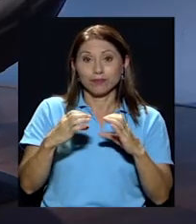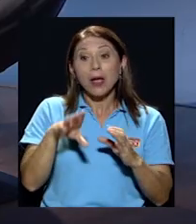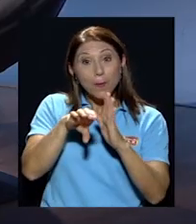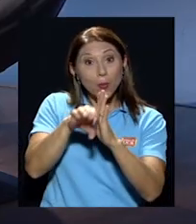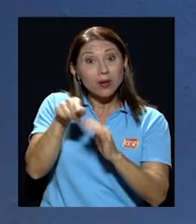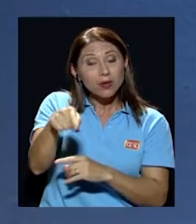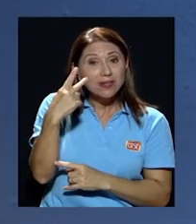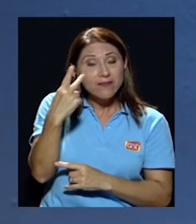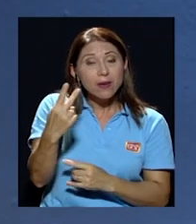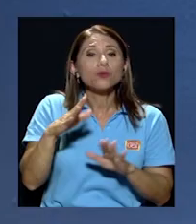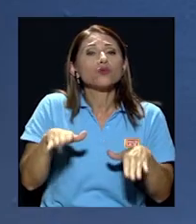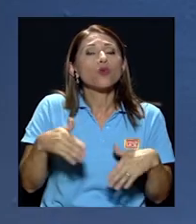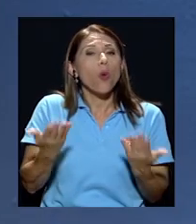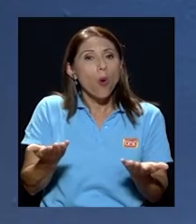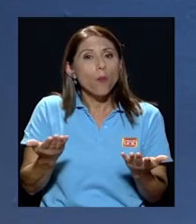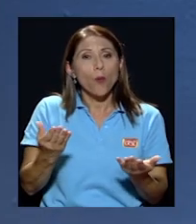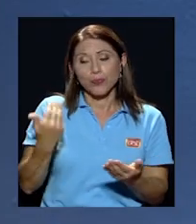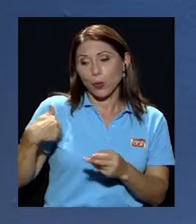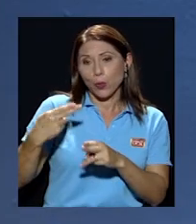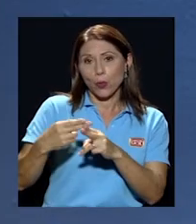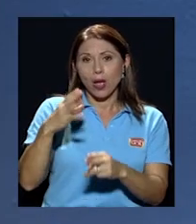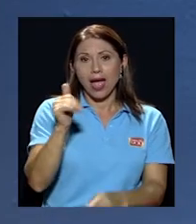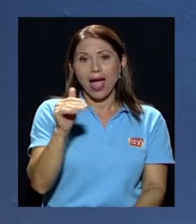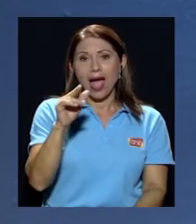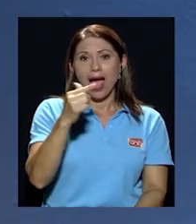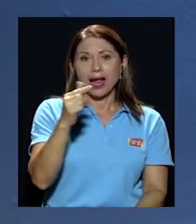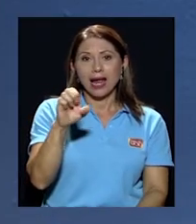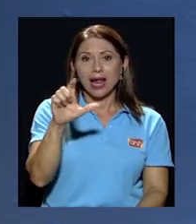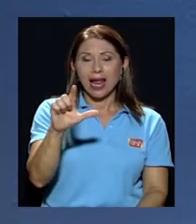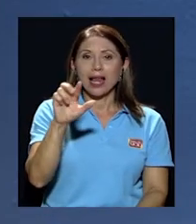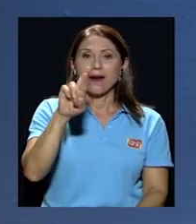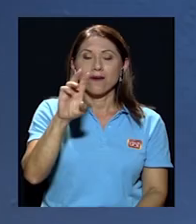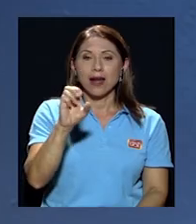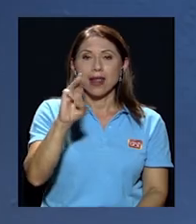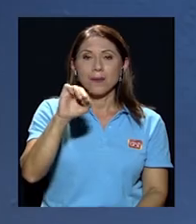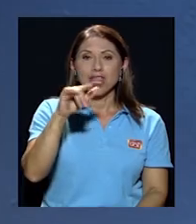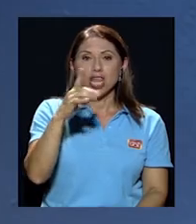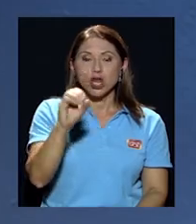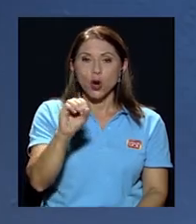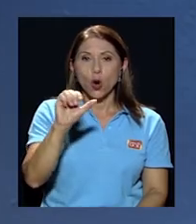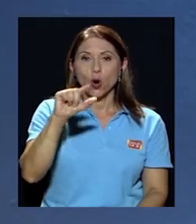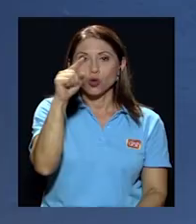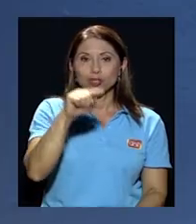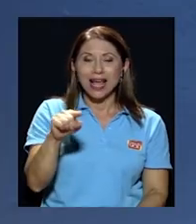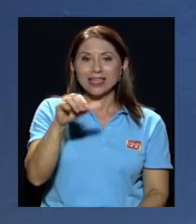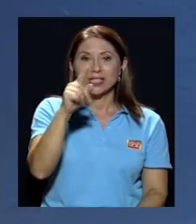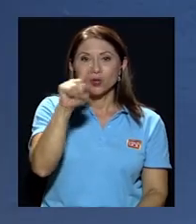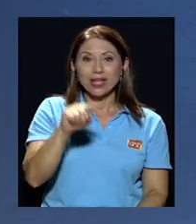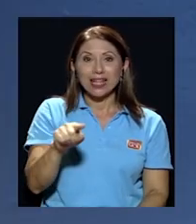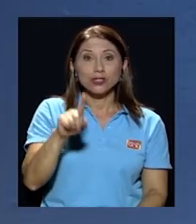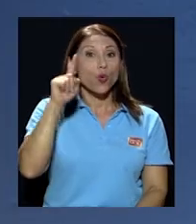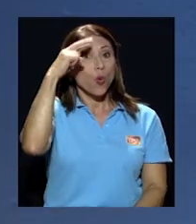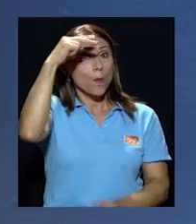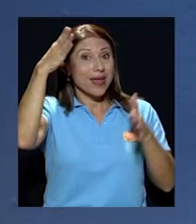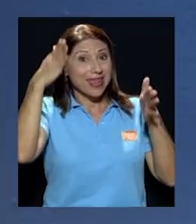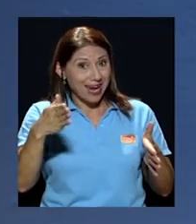entonces como don Ángel Remigio González y González un mexicano de cuela larga que incluso tiene su